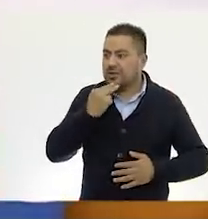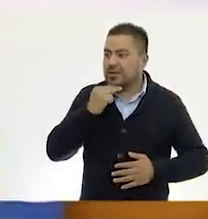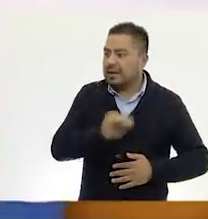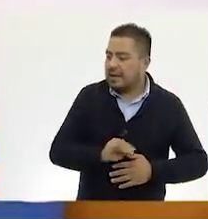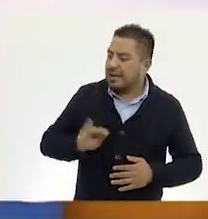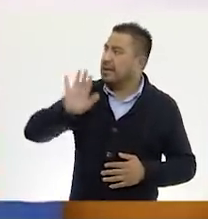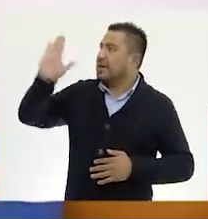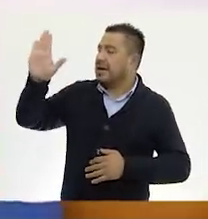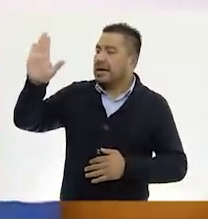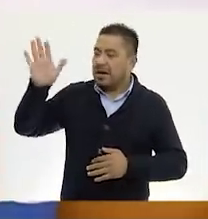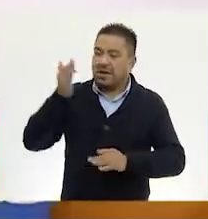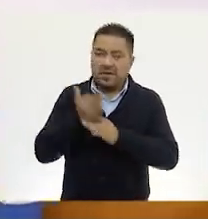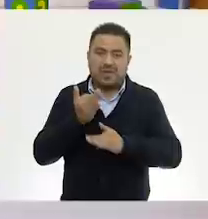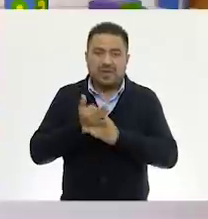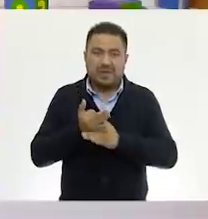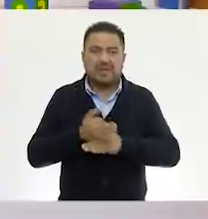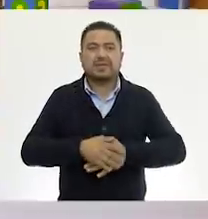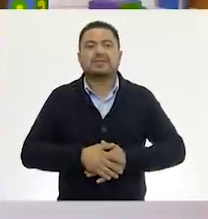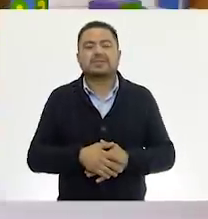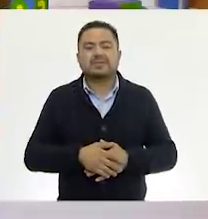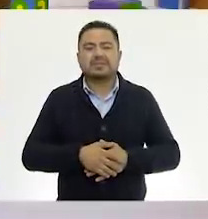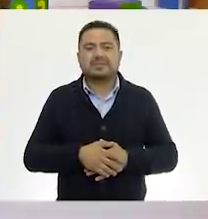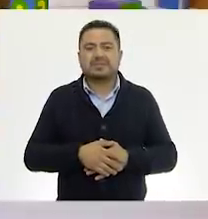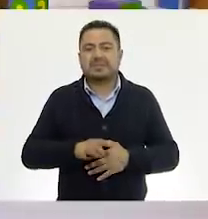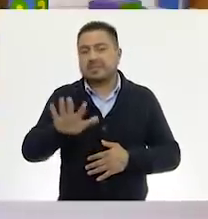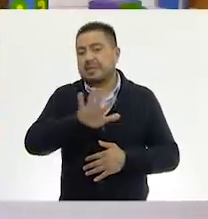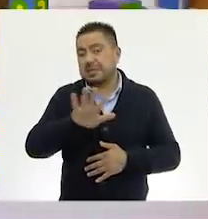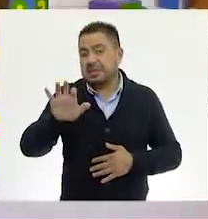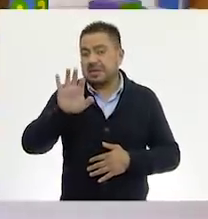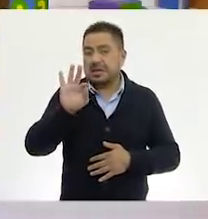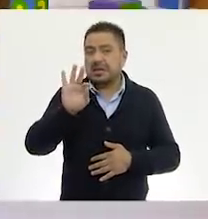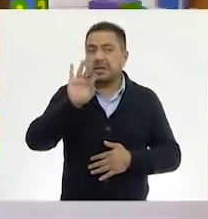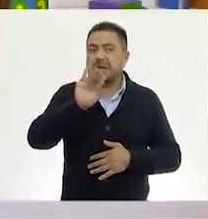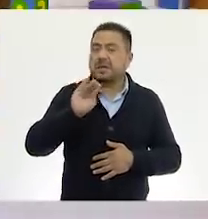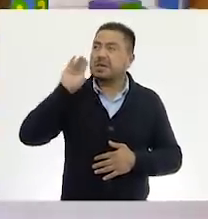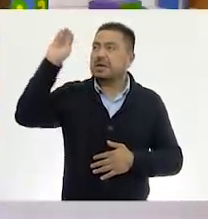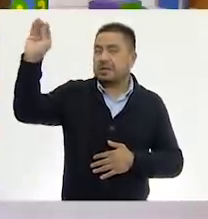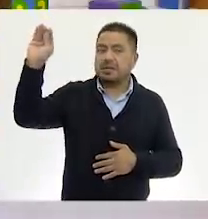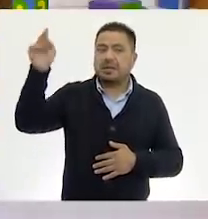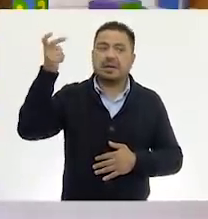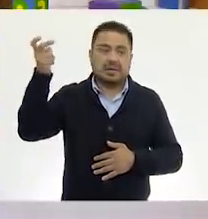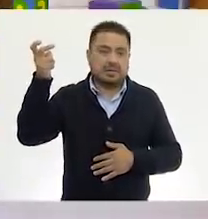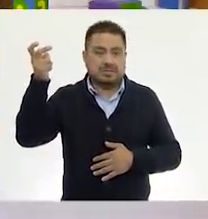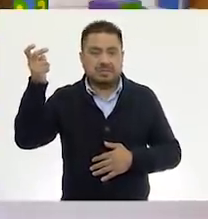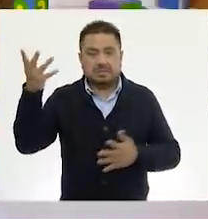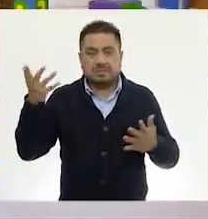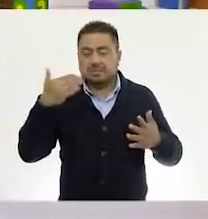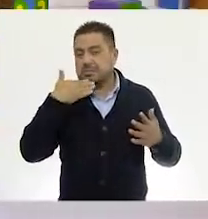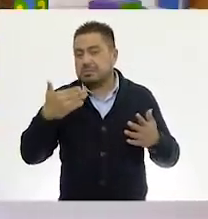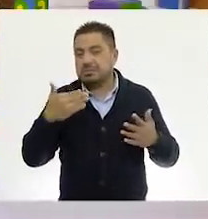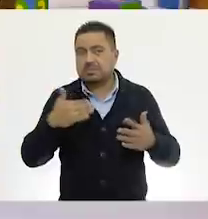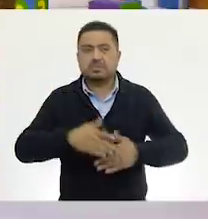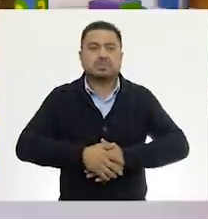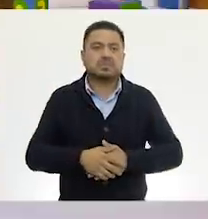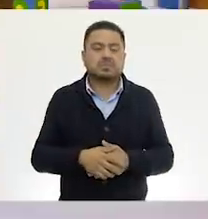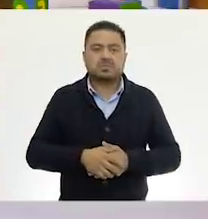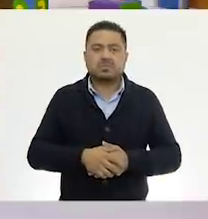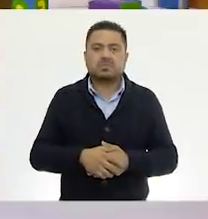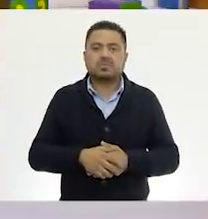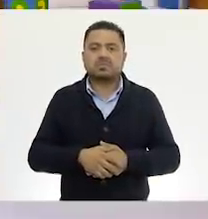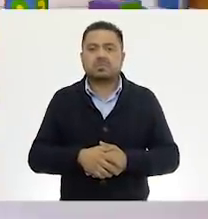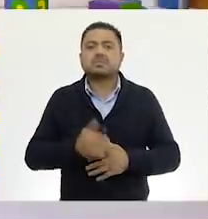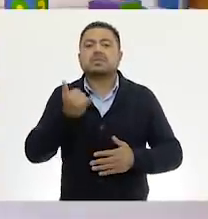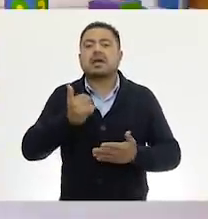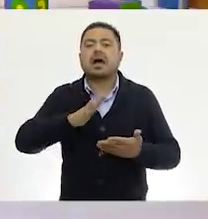bien. Entonces, a pegar el quinientos aquí. Muy bien. Muy bien. Ya casi lo completamos.